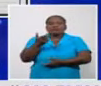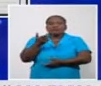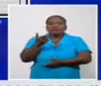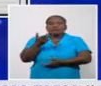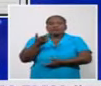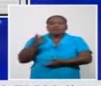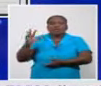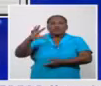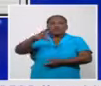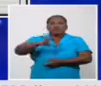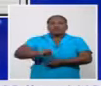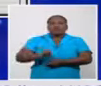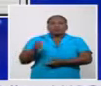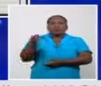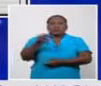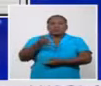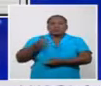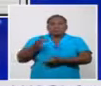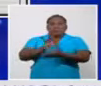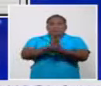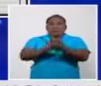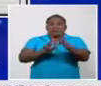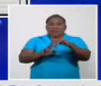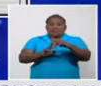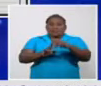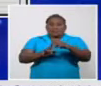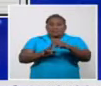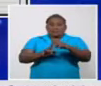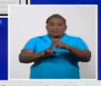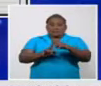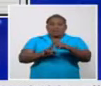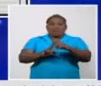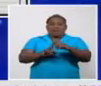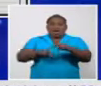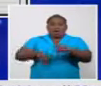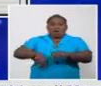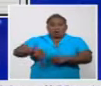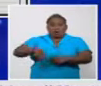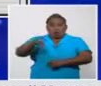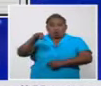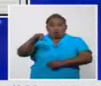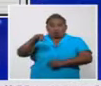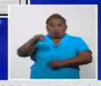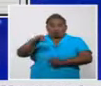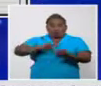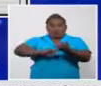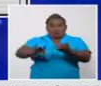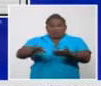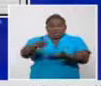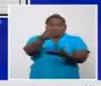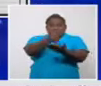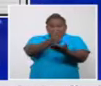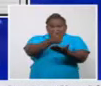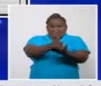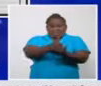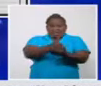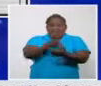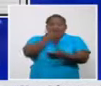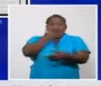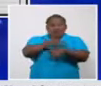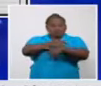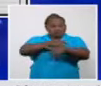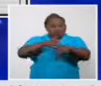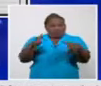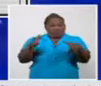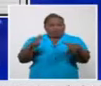sus municipios el norte de la provincia incluyendo la cabecera provincial el de mayor afectación y